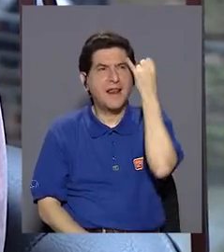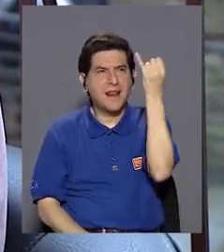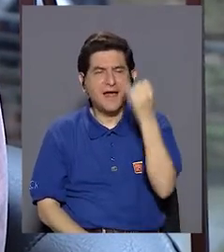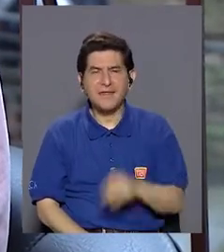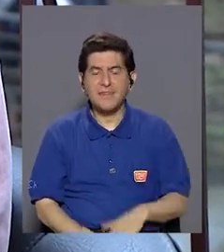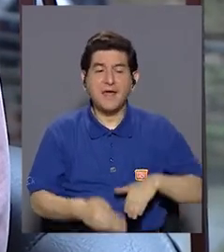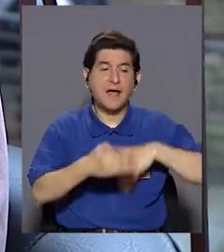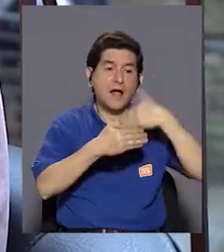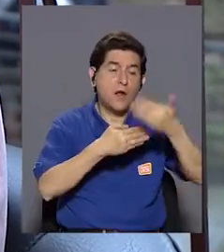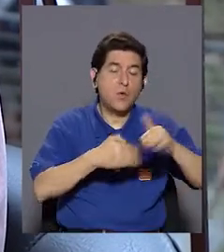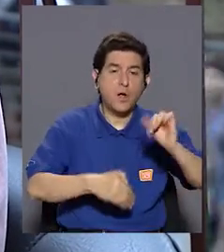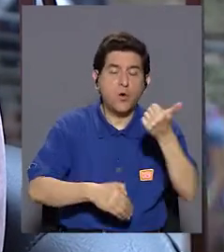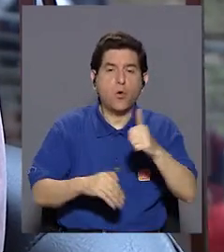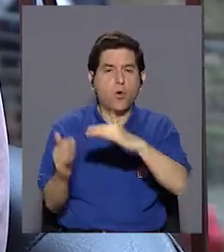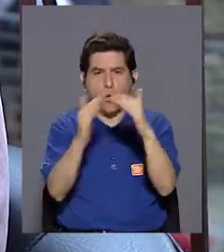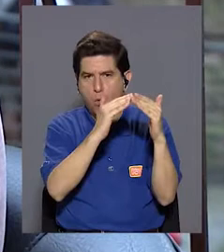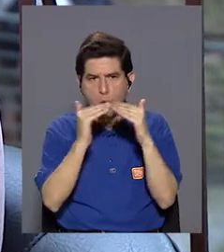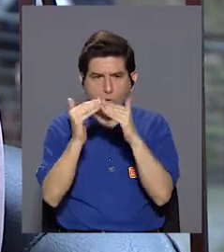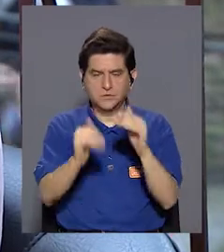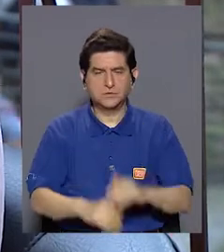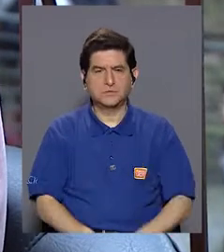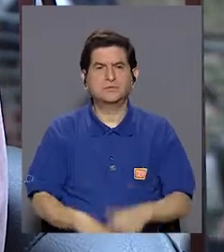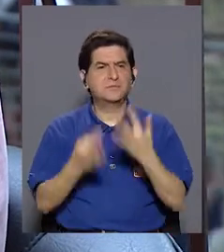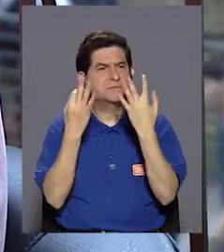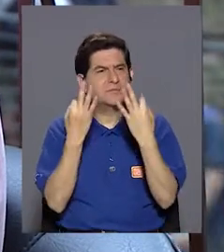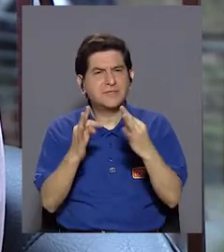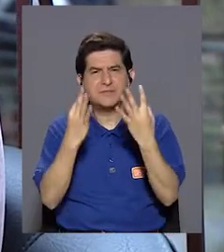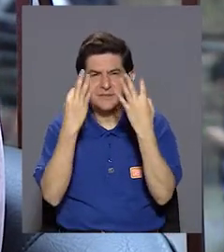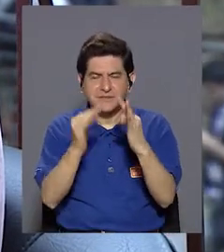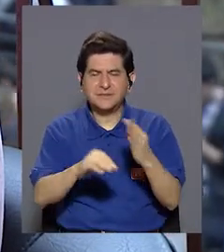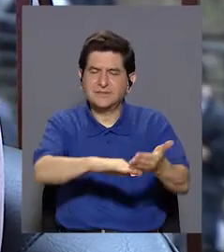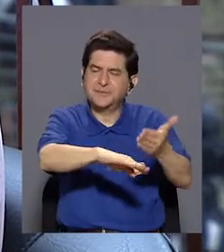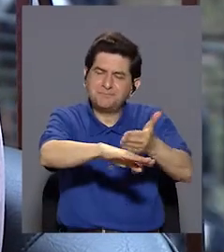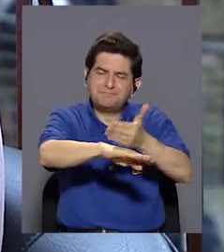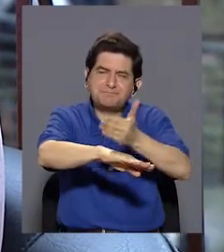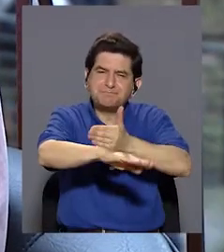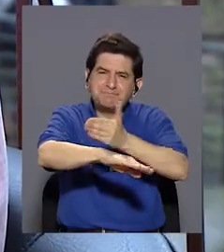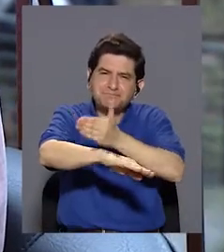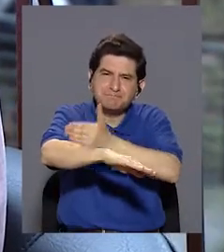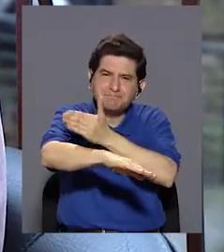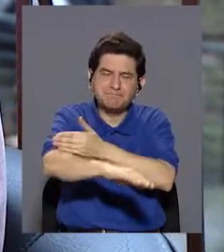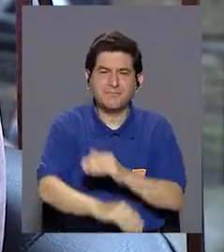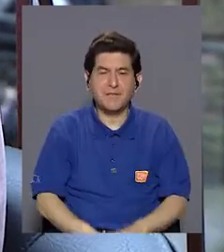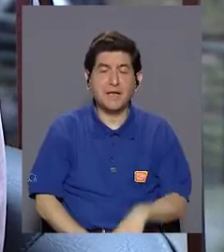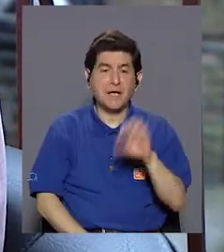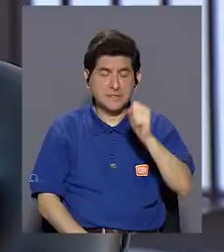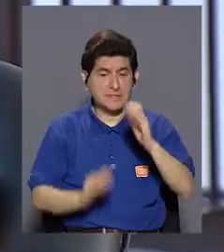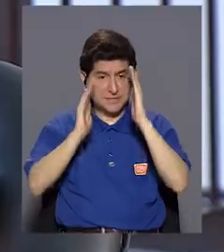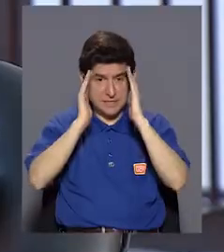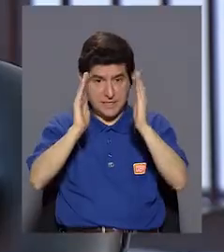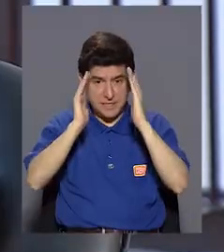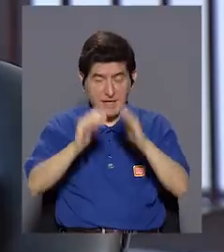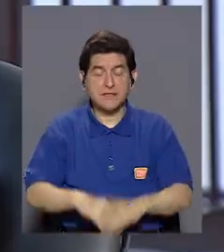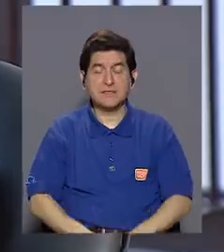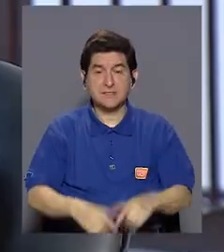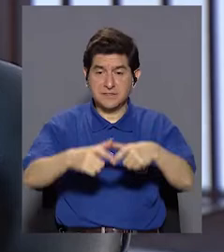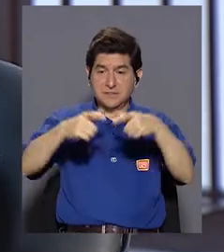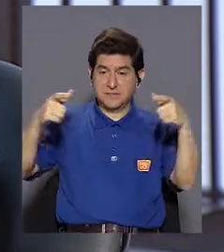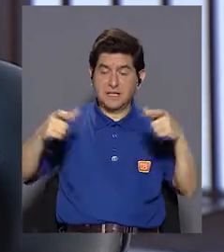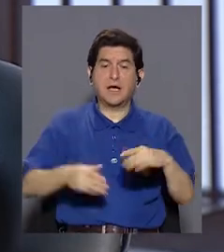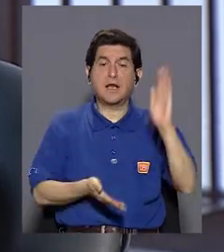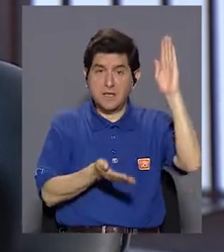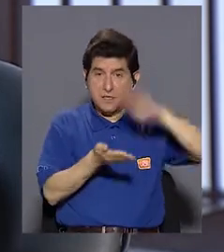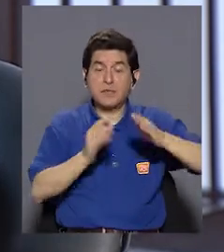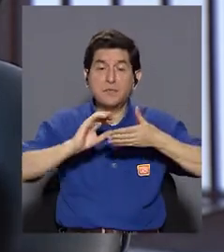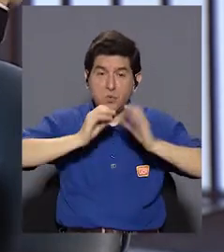la idea es, pues, expandirse a otras comunidades, tratar de mejorar. Sí, de cubrir mayor. De cubrir mayor y